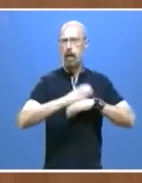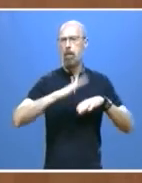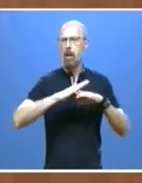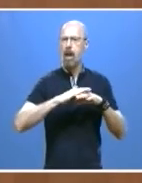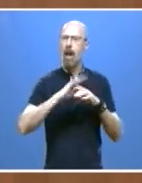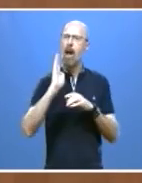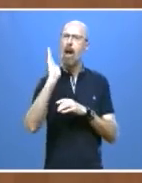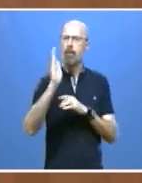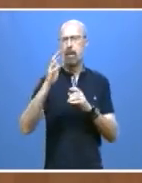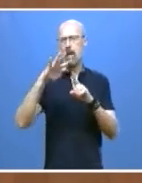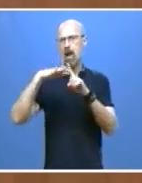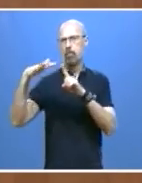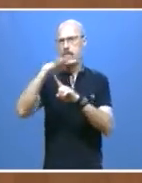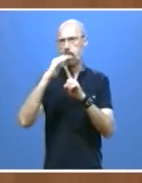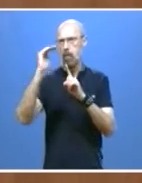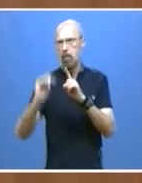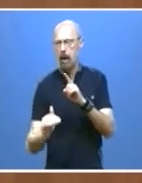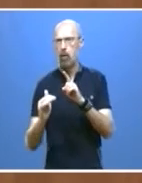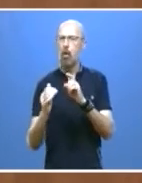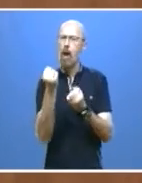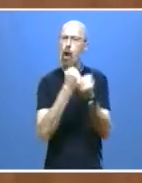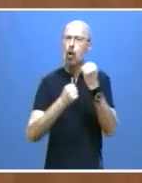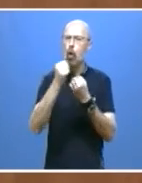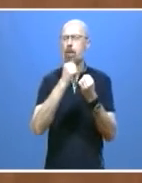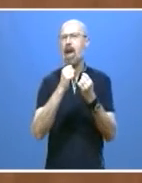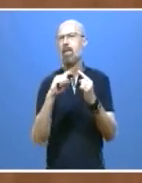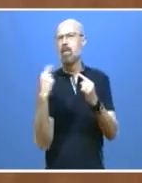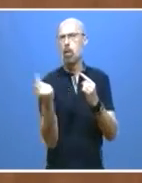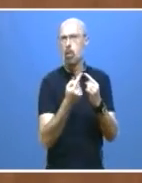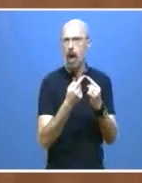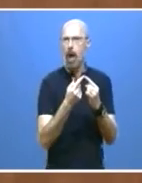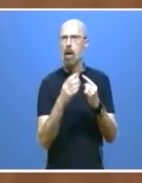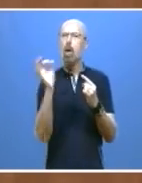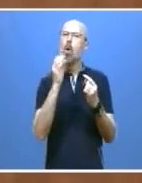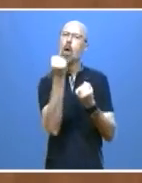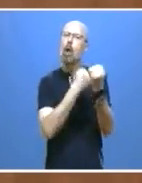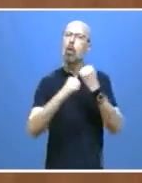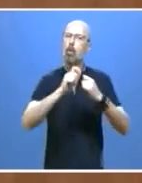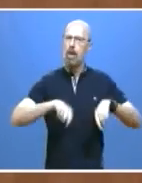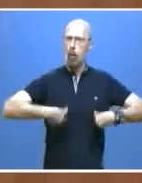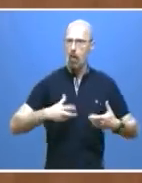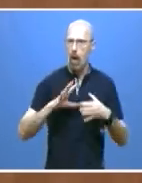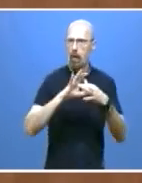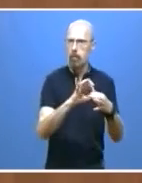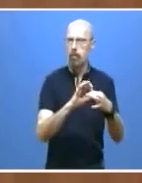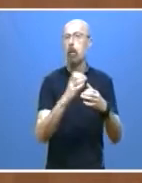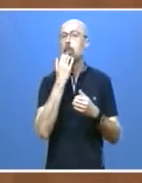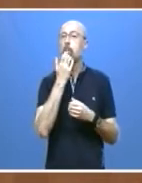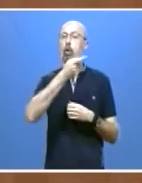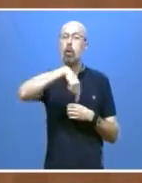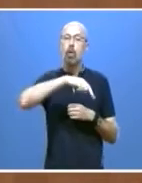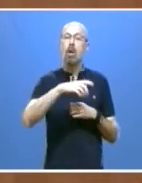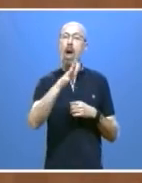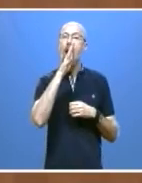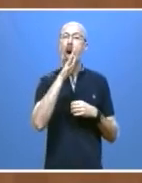y también de bioeconomía. Seremos una comunidad que no va a verter aguas residuales sin depurar a